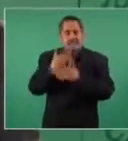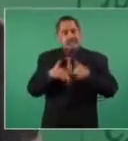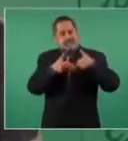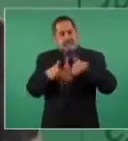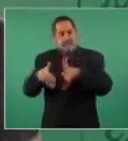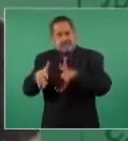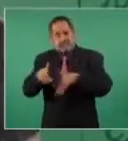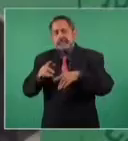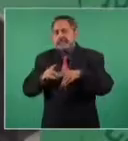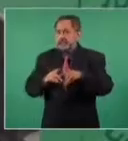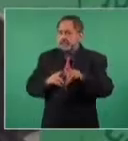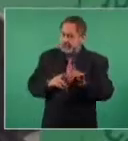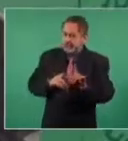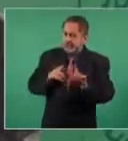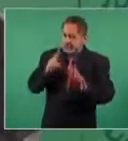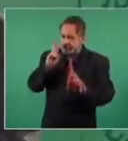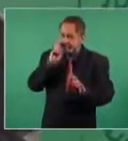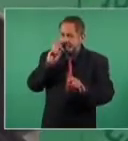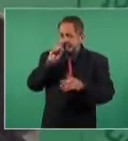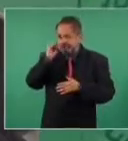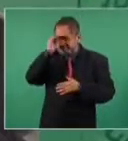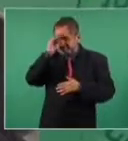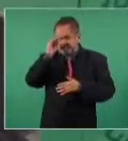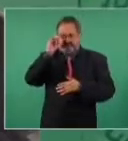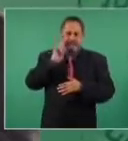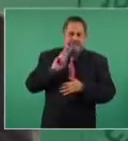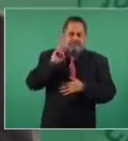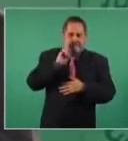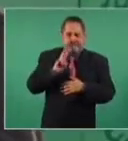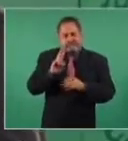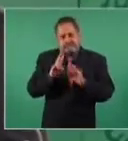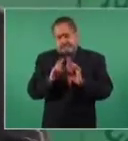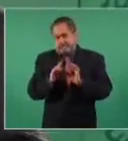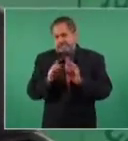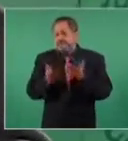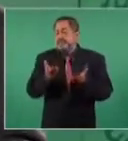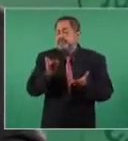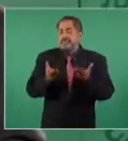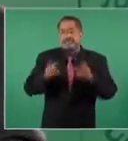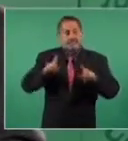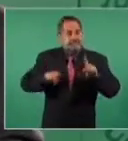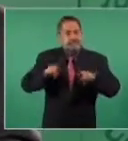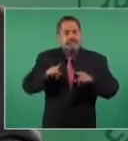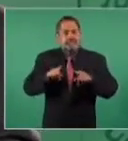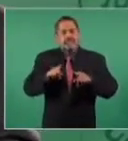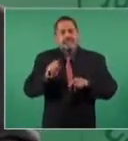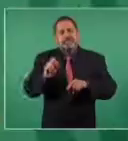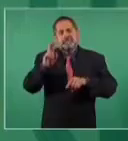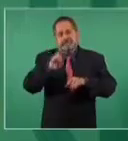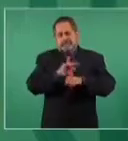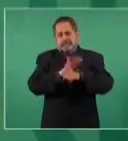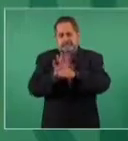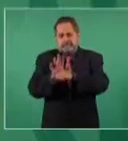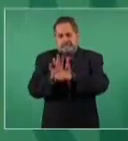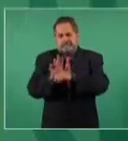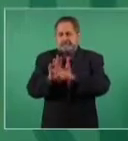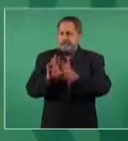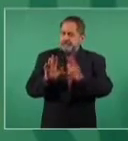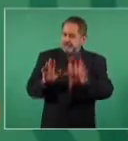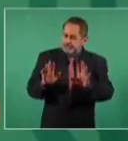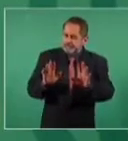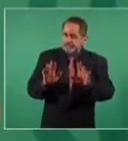lo que vamos a analizar por la situación de la pandemia pero